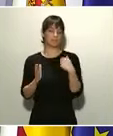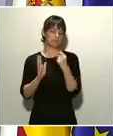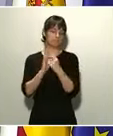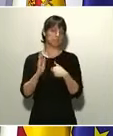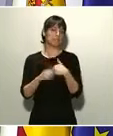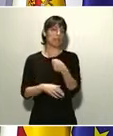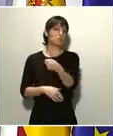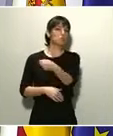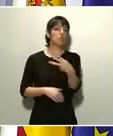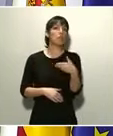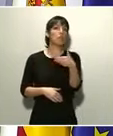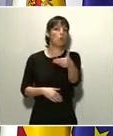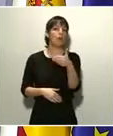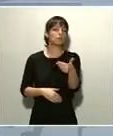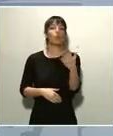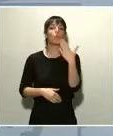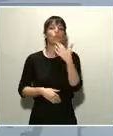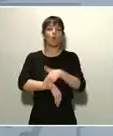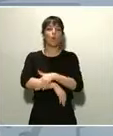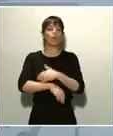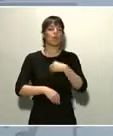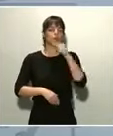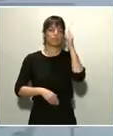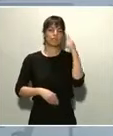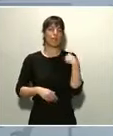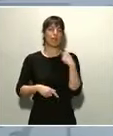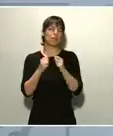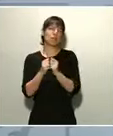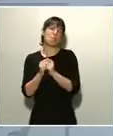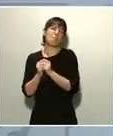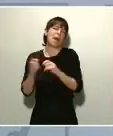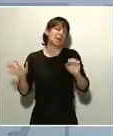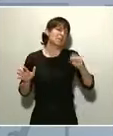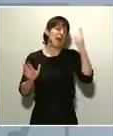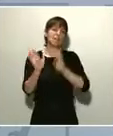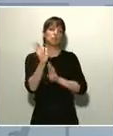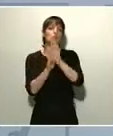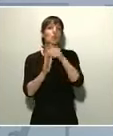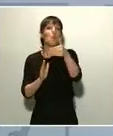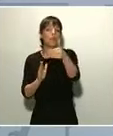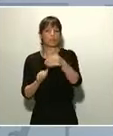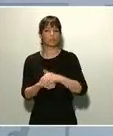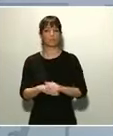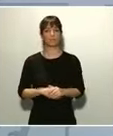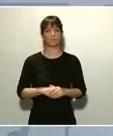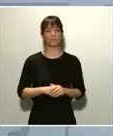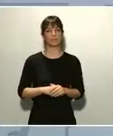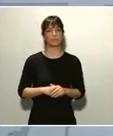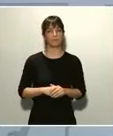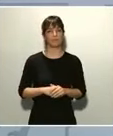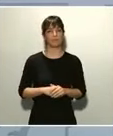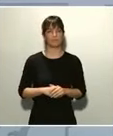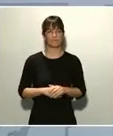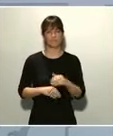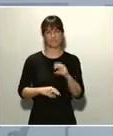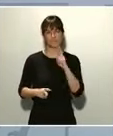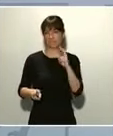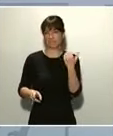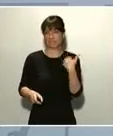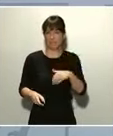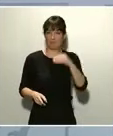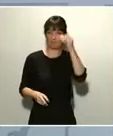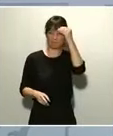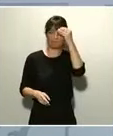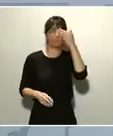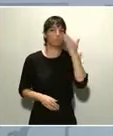llegar al pico de contagios? Creo que he respondido a esa pregunta antes. Lo importante ahora mismo es que todos los españoles